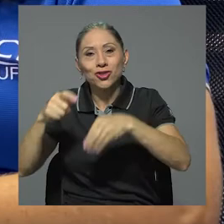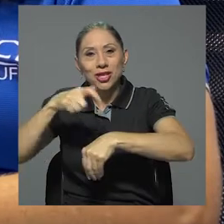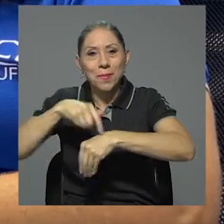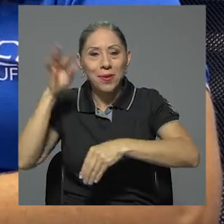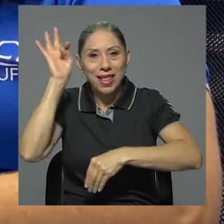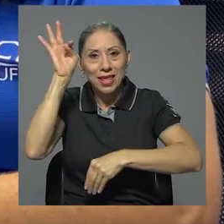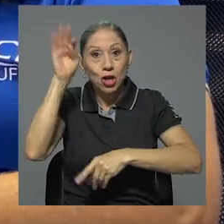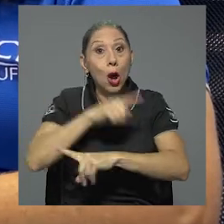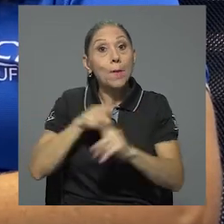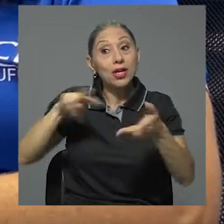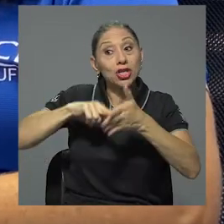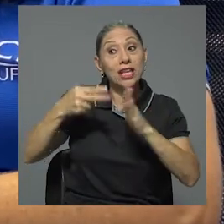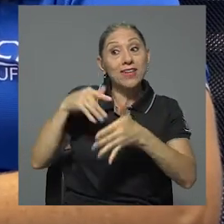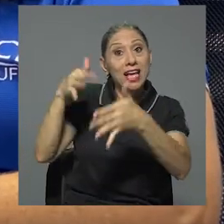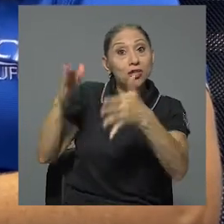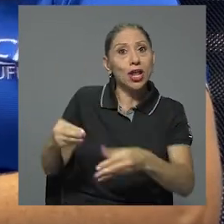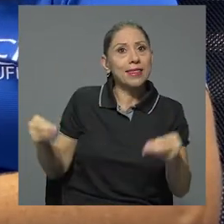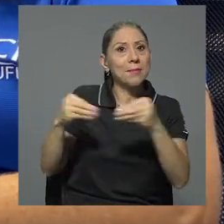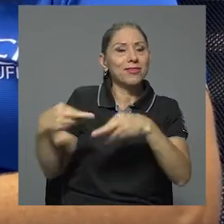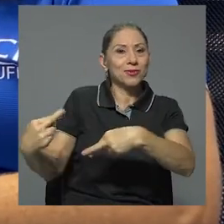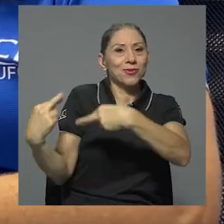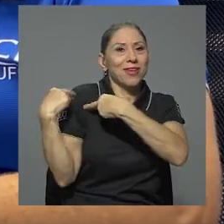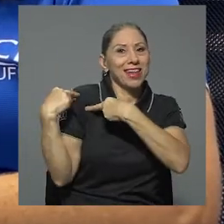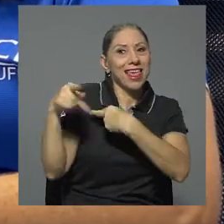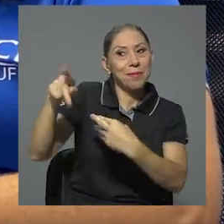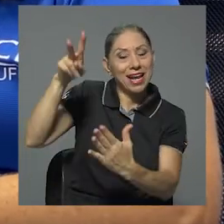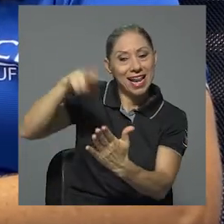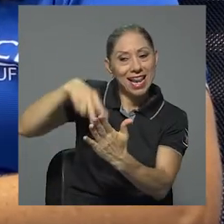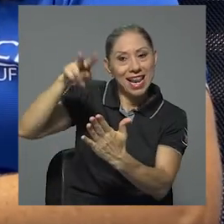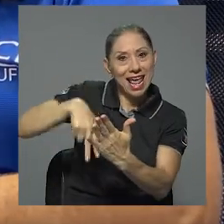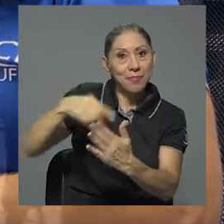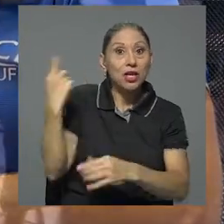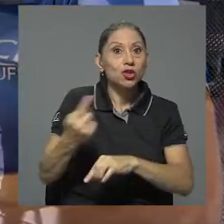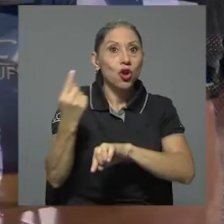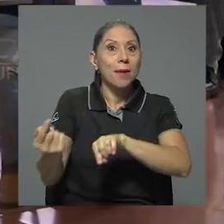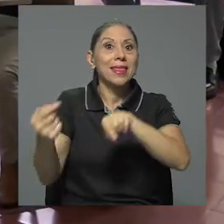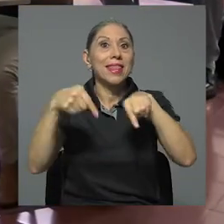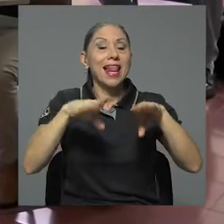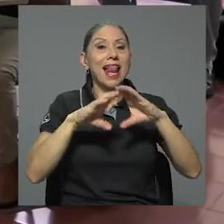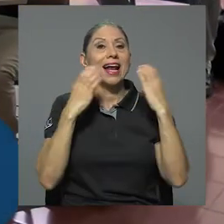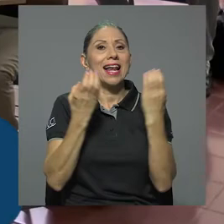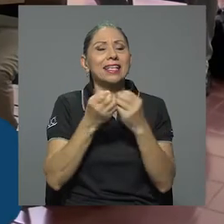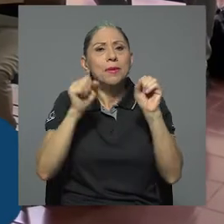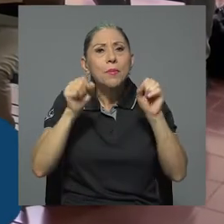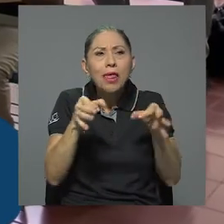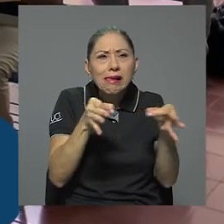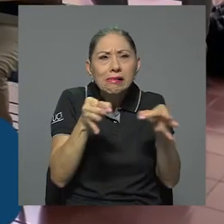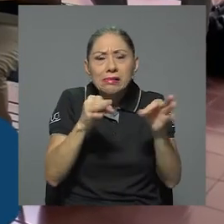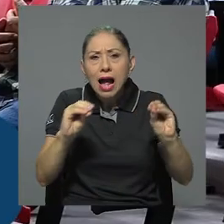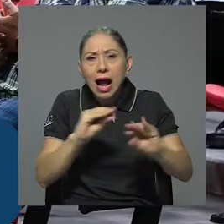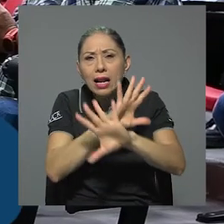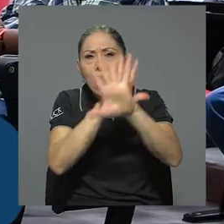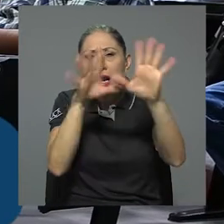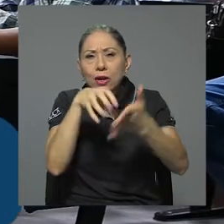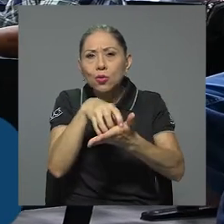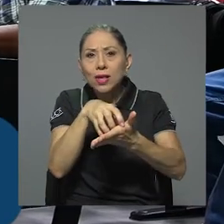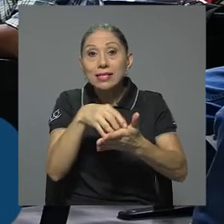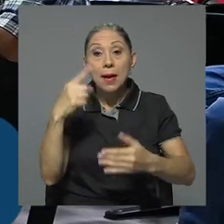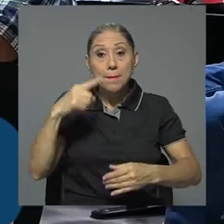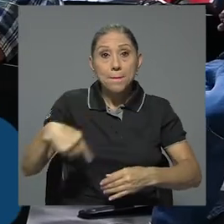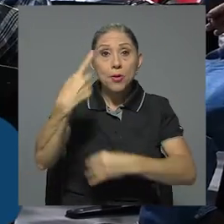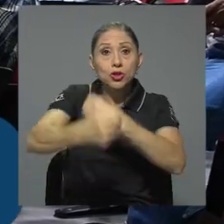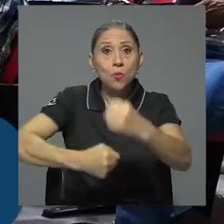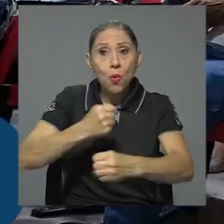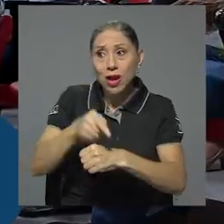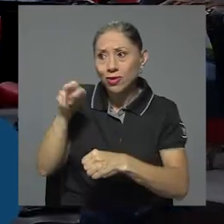responsabilidad al estudiante para que lea y nada más aclarar dudas en clase. Para el 2022, METIC se enfocará